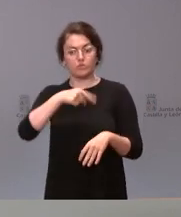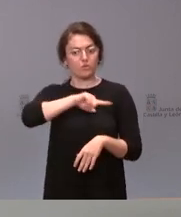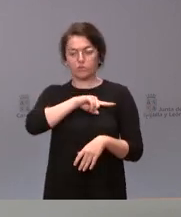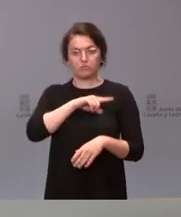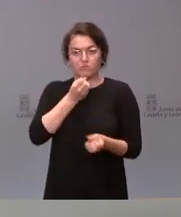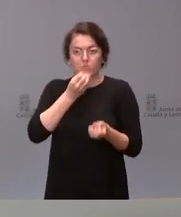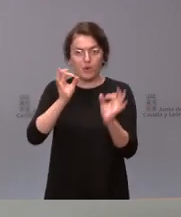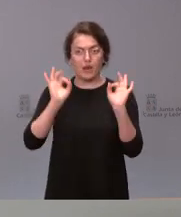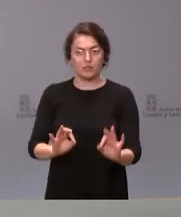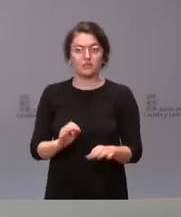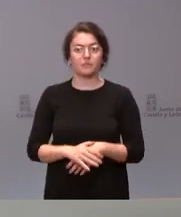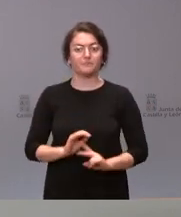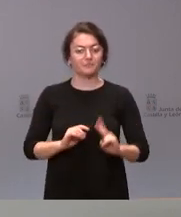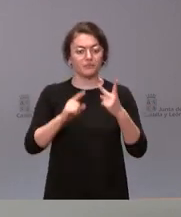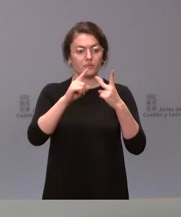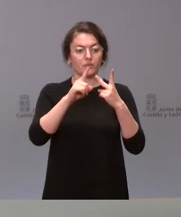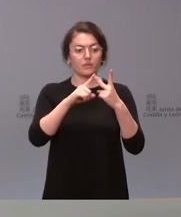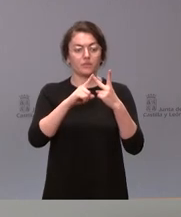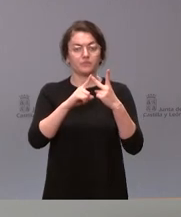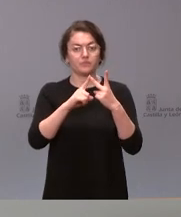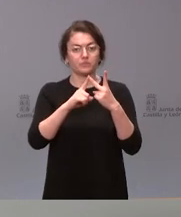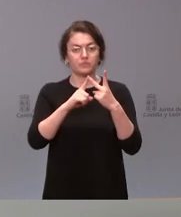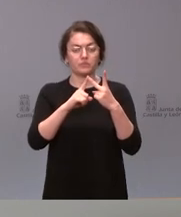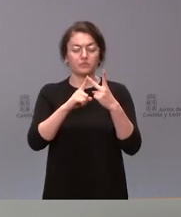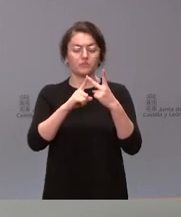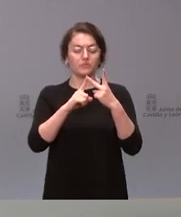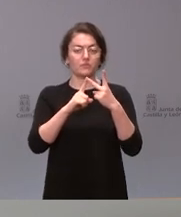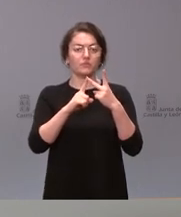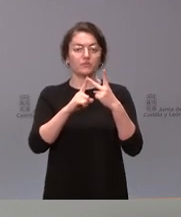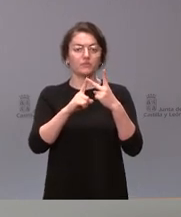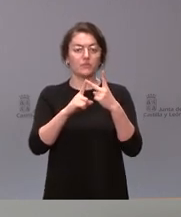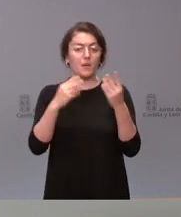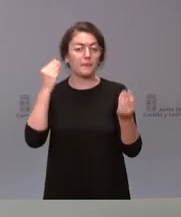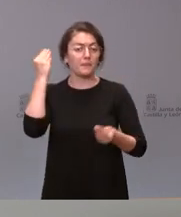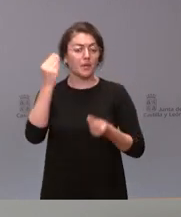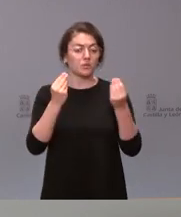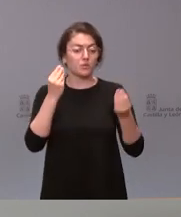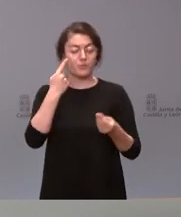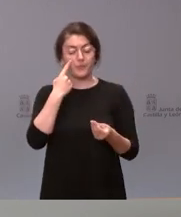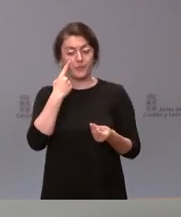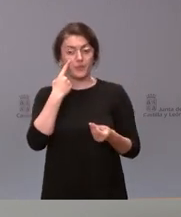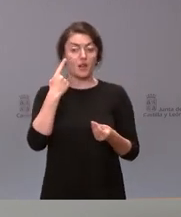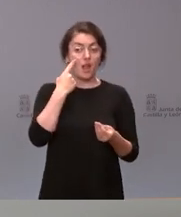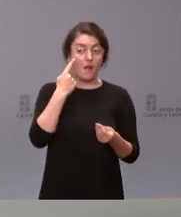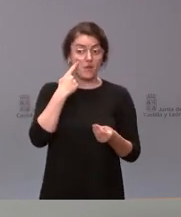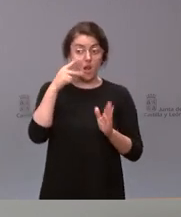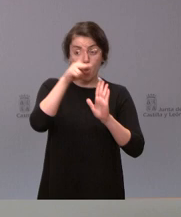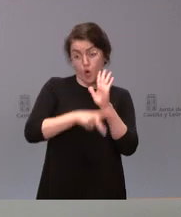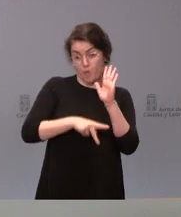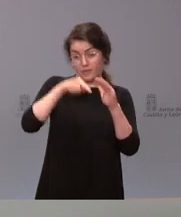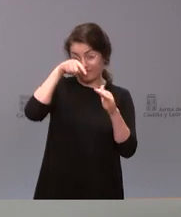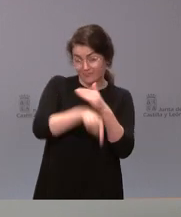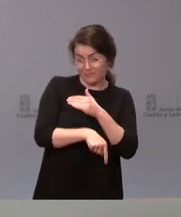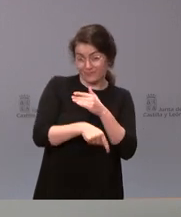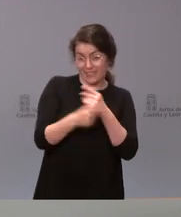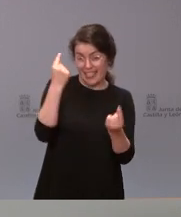manifiesto. Y sobre la segunda cuestión que usted me plantea, yo creo que vamos a ver el detalle de la norma, pero hasta